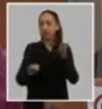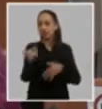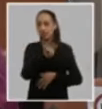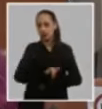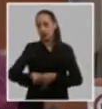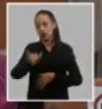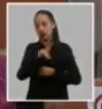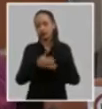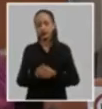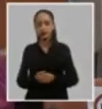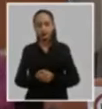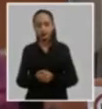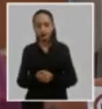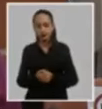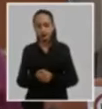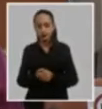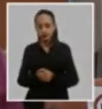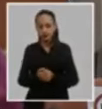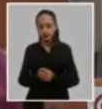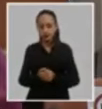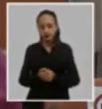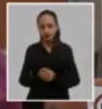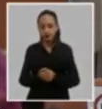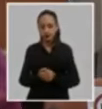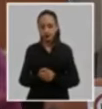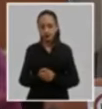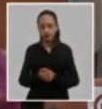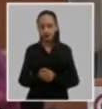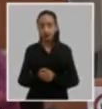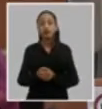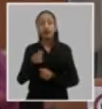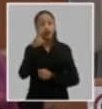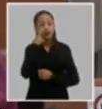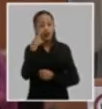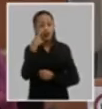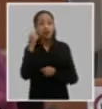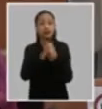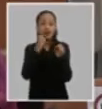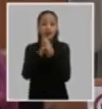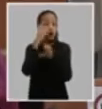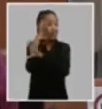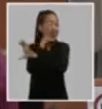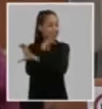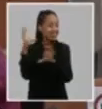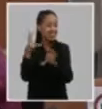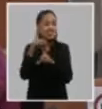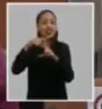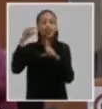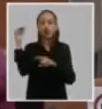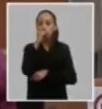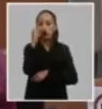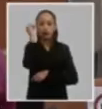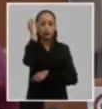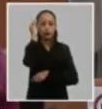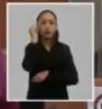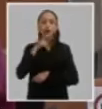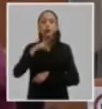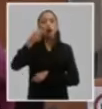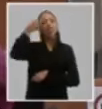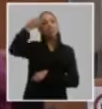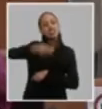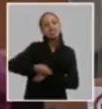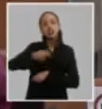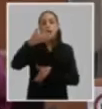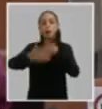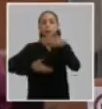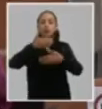a la gestión de los sistemas de innovación a nivel local el papel de la ciencia la tecnología y la innovación en la toma de decisiones y en los